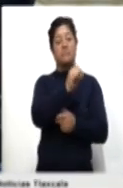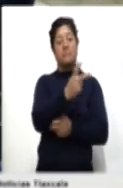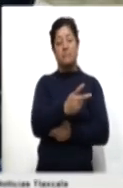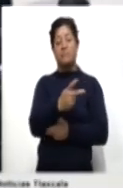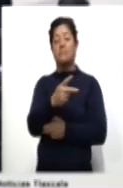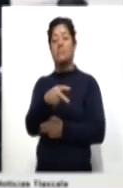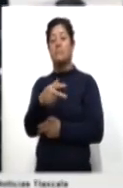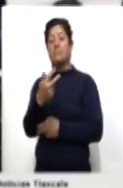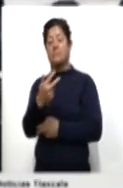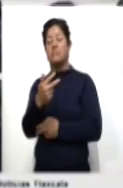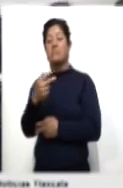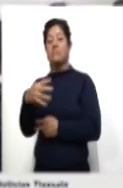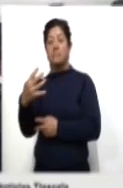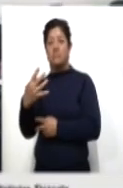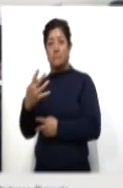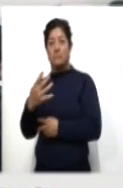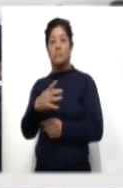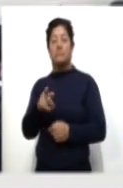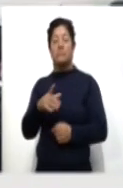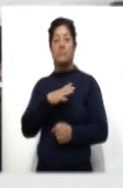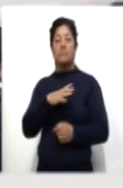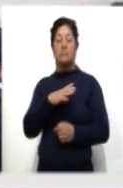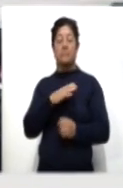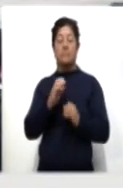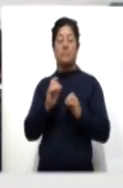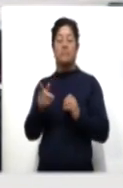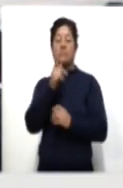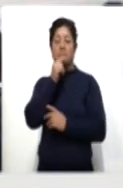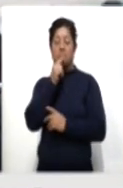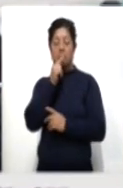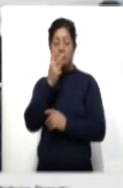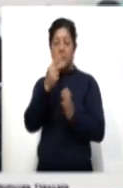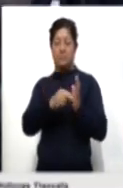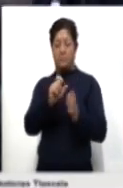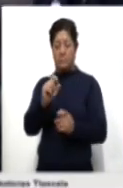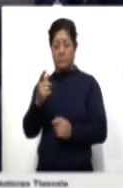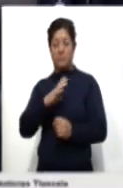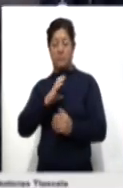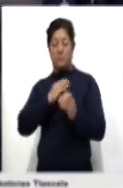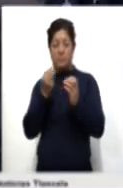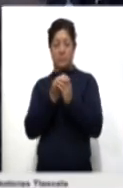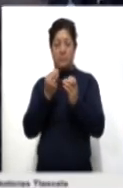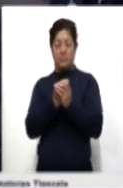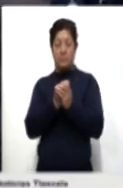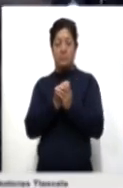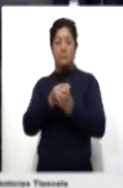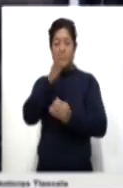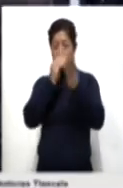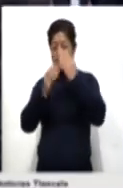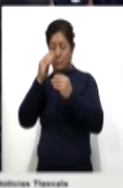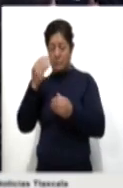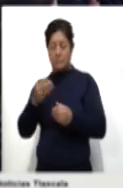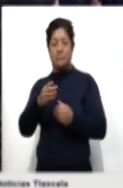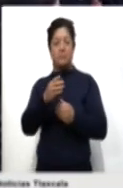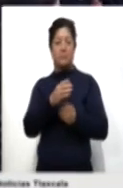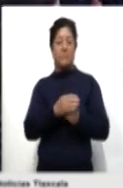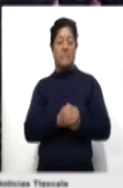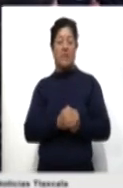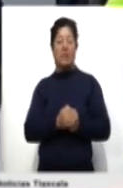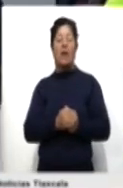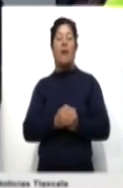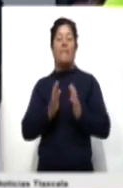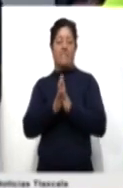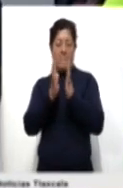formación para la Policía Estatal Preventivo 2021, quienes culminaron exitosamente su preparación teórica práctica de seis meses.